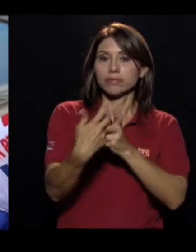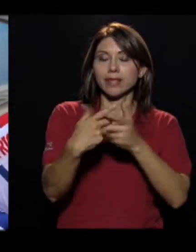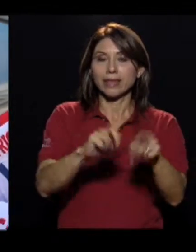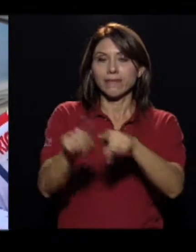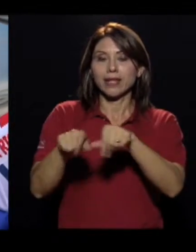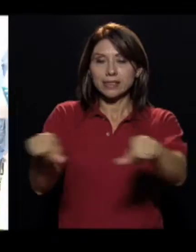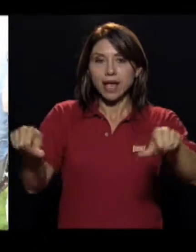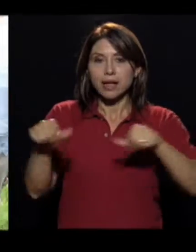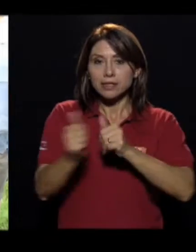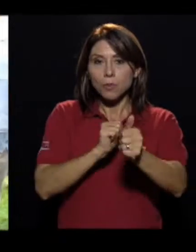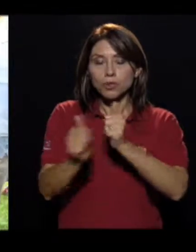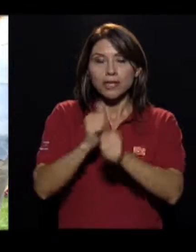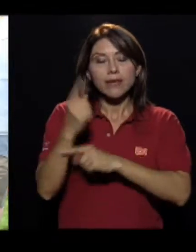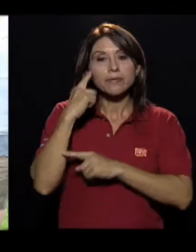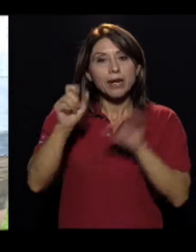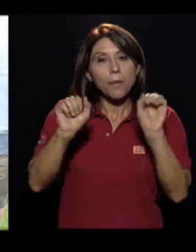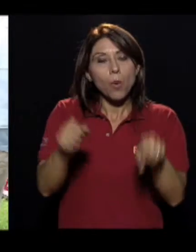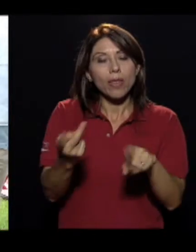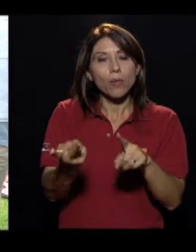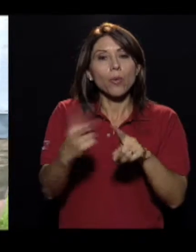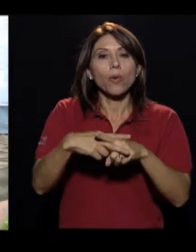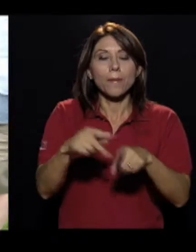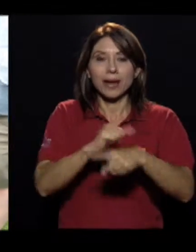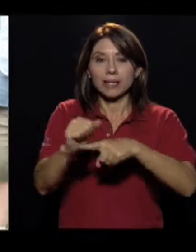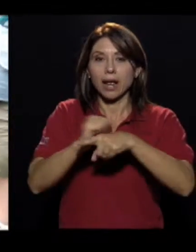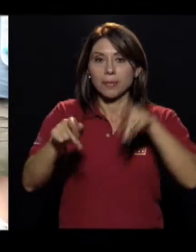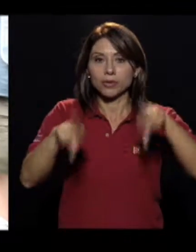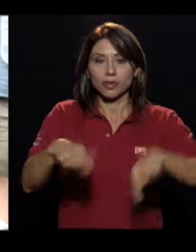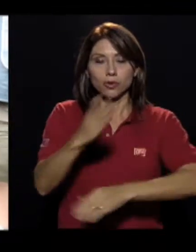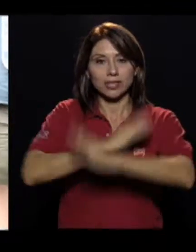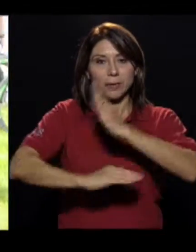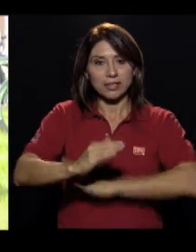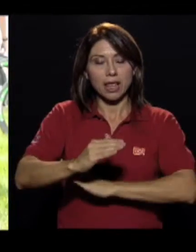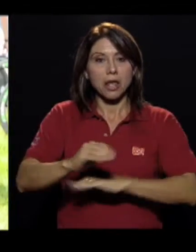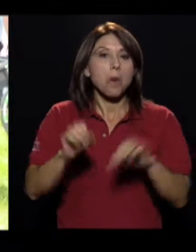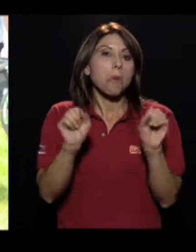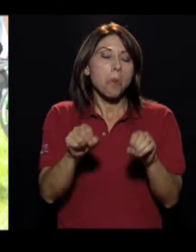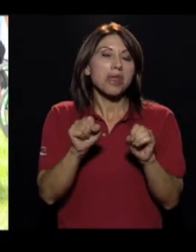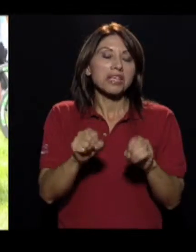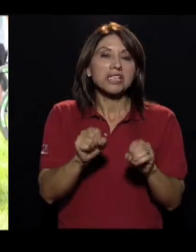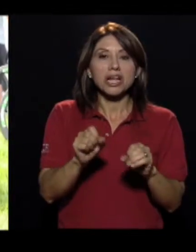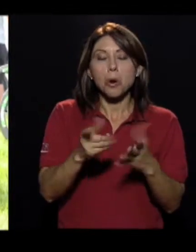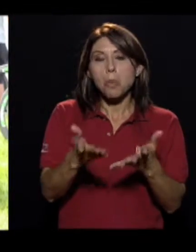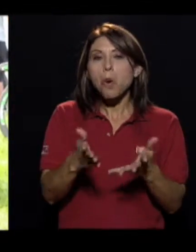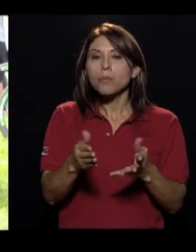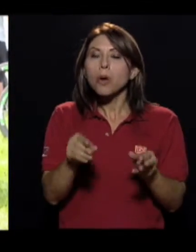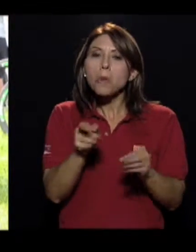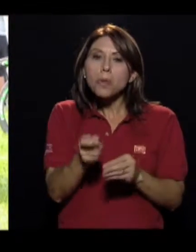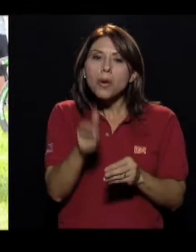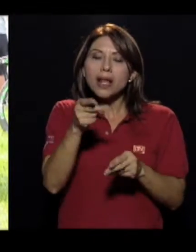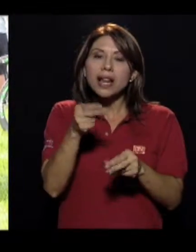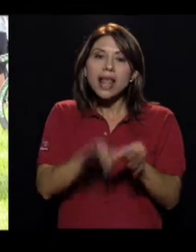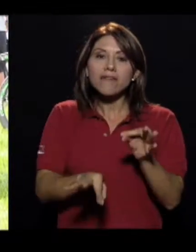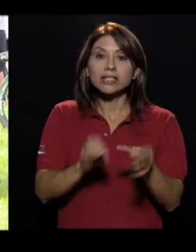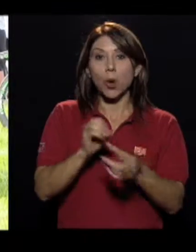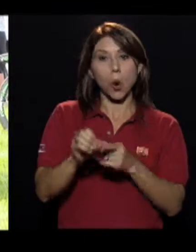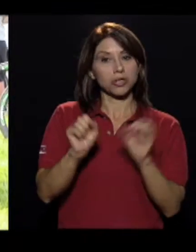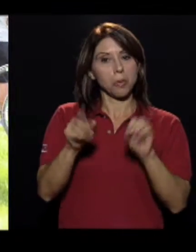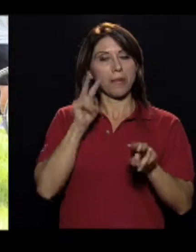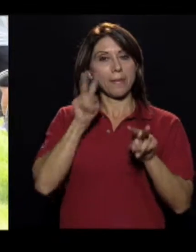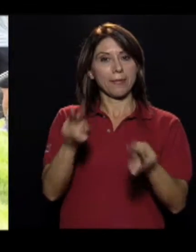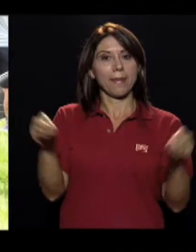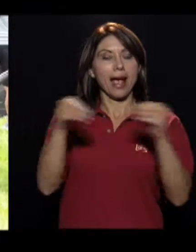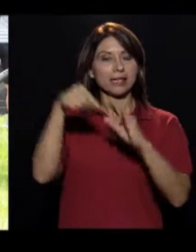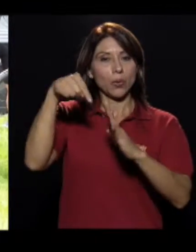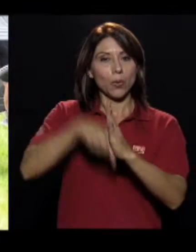de las disciplinas deportivas para que sean practicadas por personas en condición de discapacidad pueden ser leves o más notorias. Sin embargo,